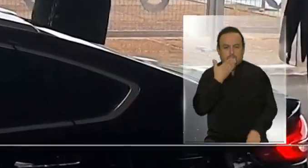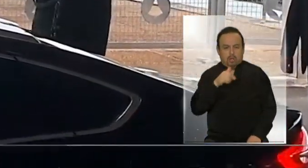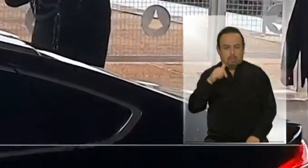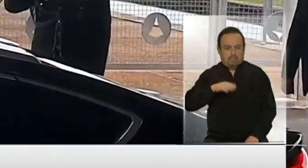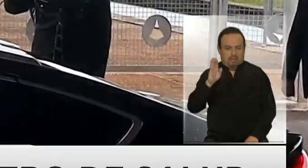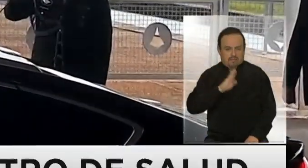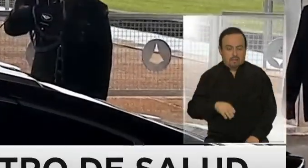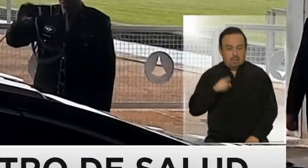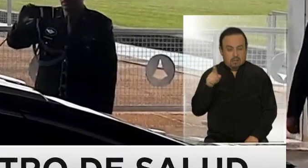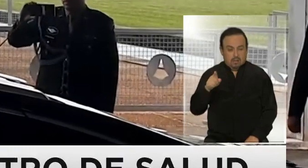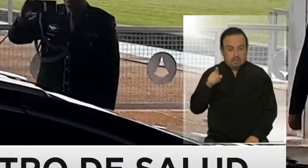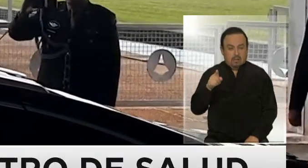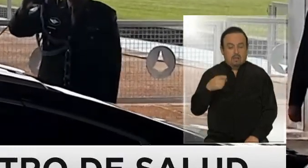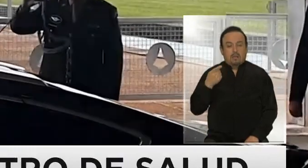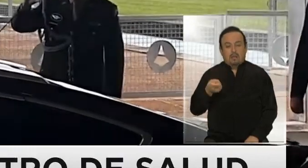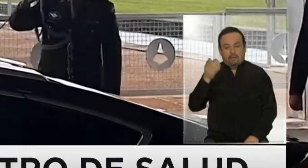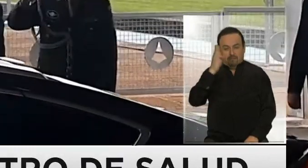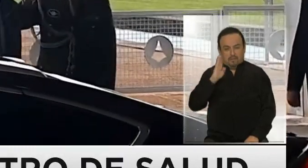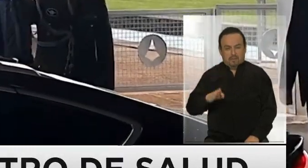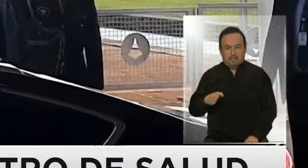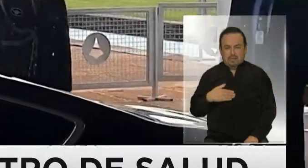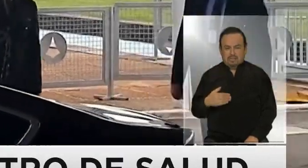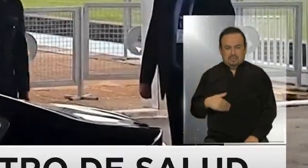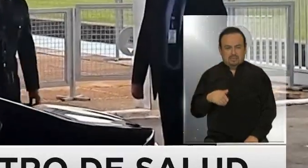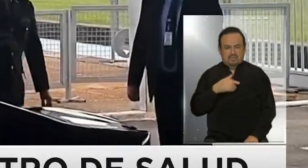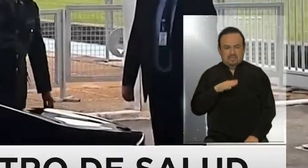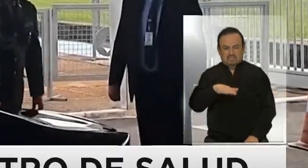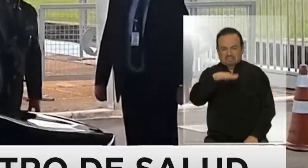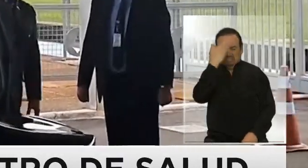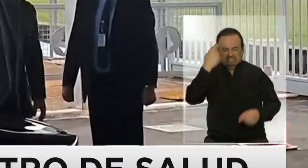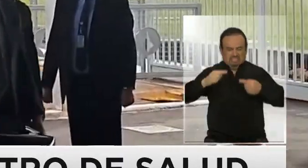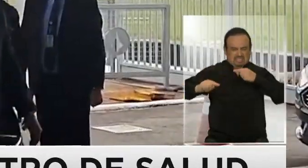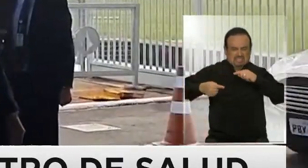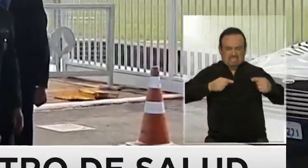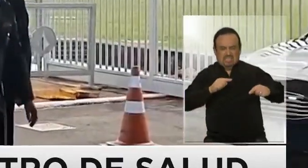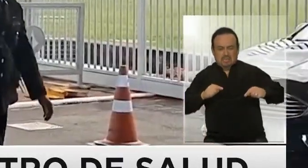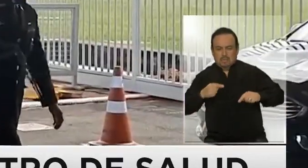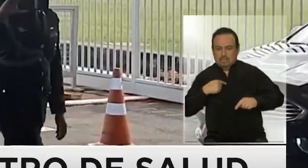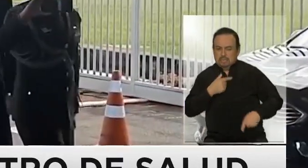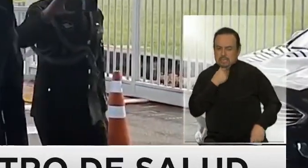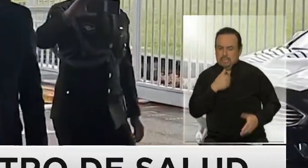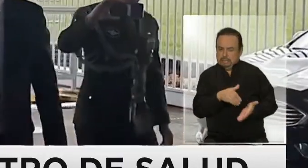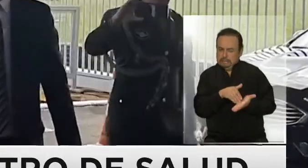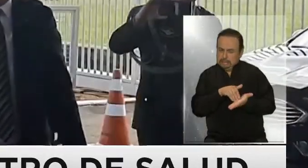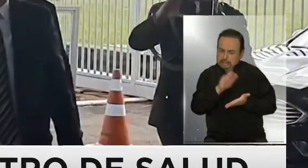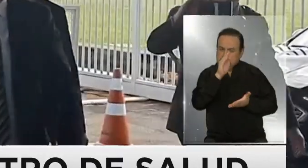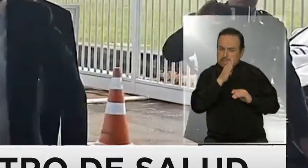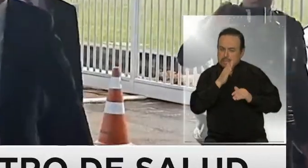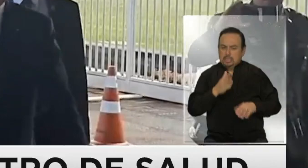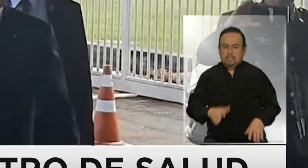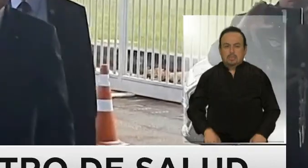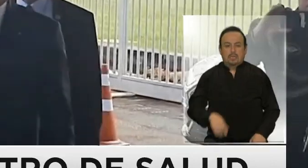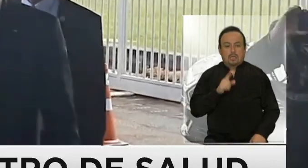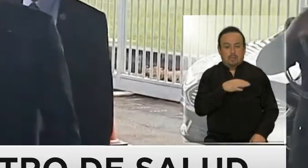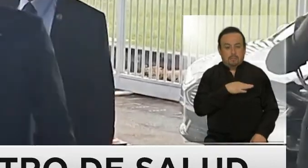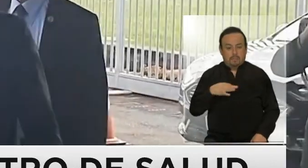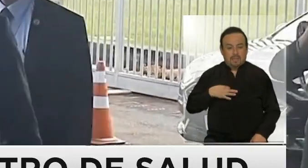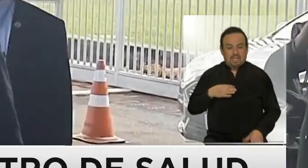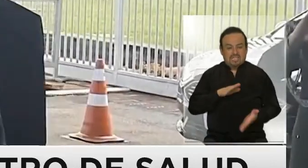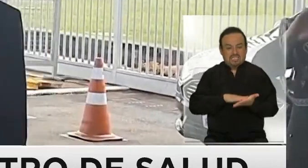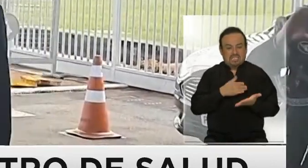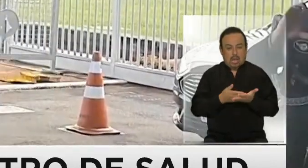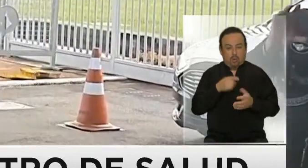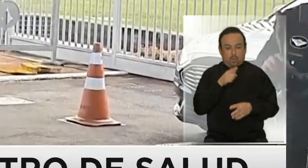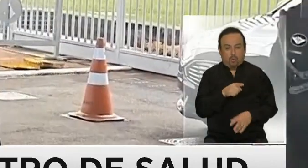Dicen que Bolsonaro estaba dispuesto a poner punto final a la disputa mediática que lo enfrentó a su ministro de salud en las últimas semanas.